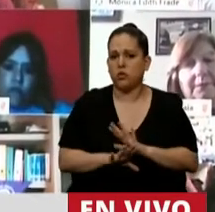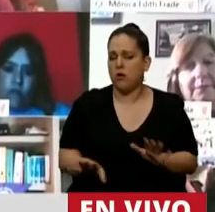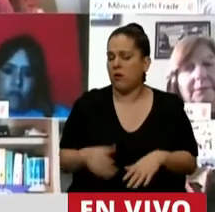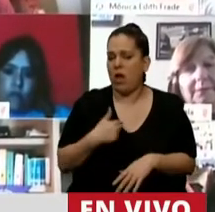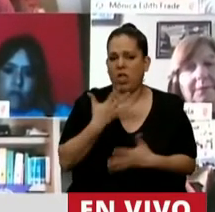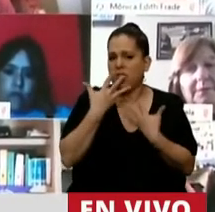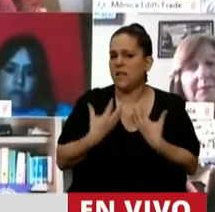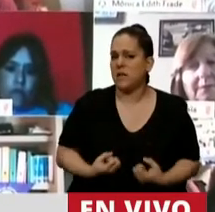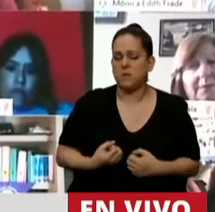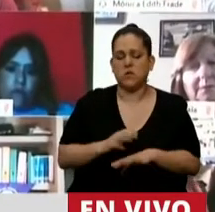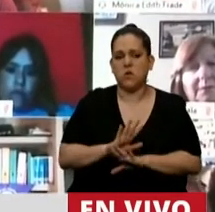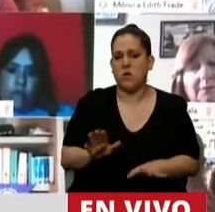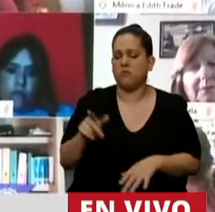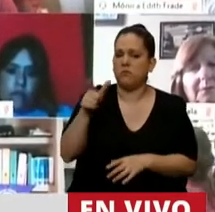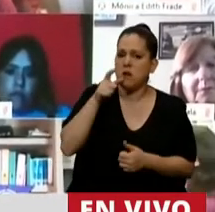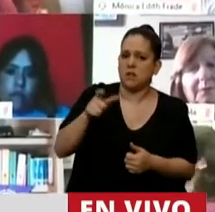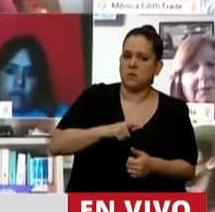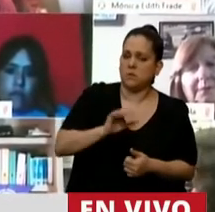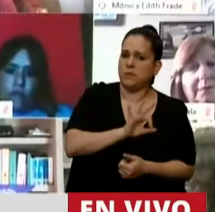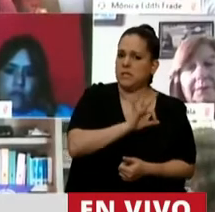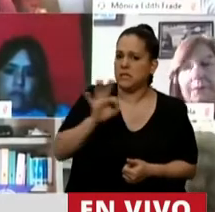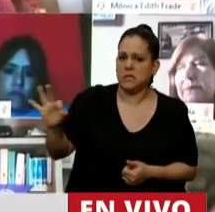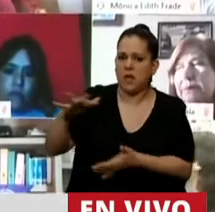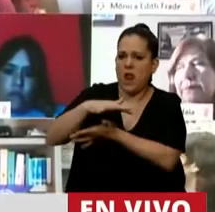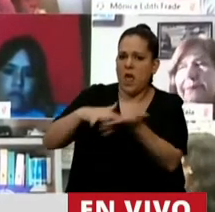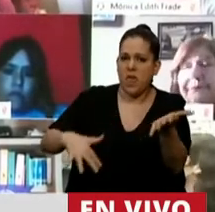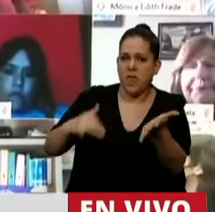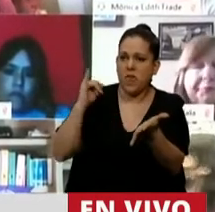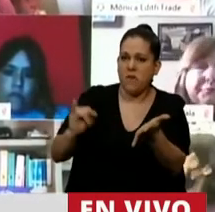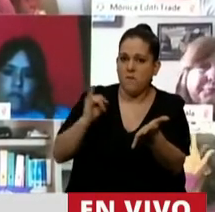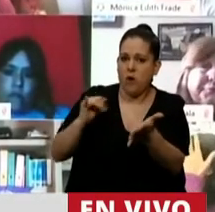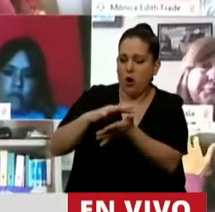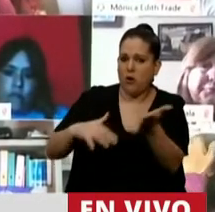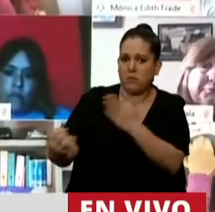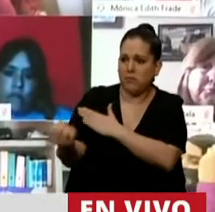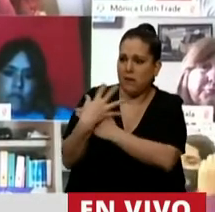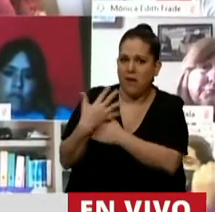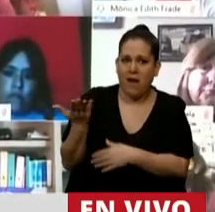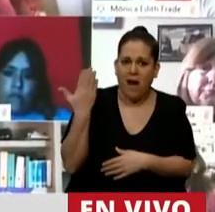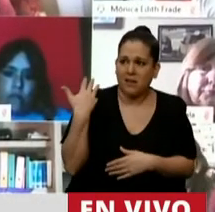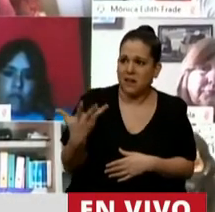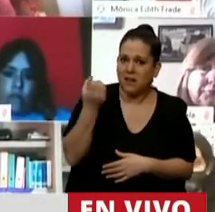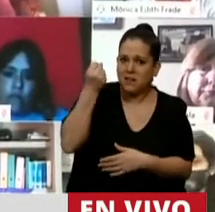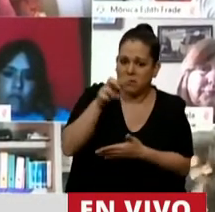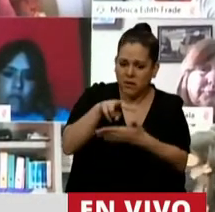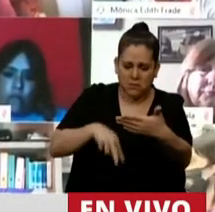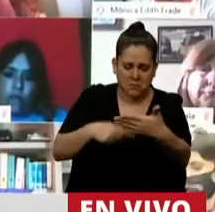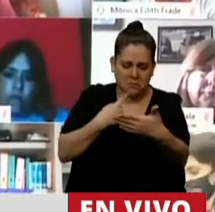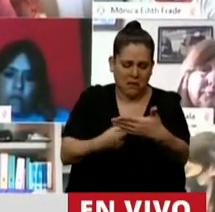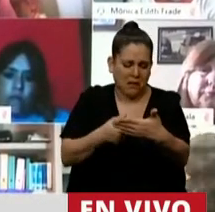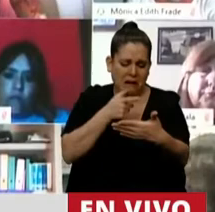decepcionado el nivel de respuestas que contiene el informe que revimos ayer. Quiero decirle que no está allí